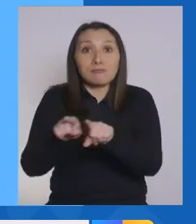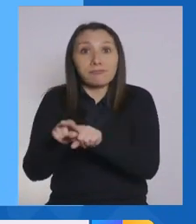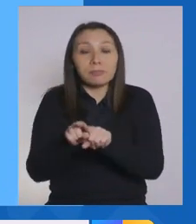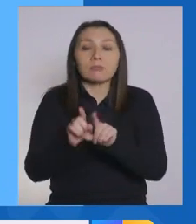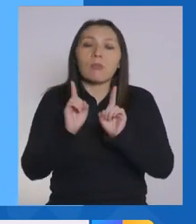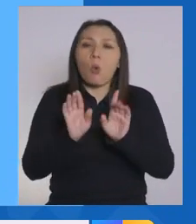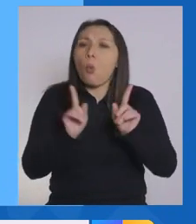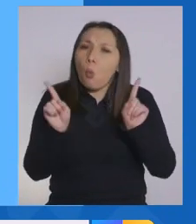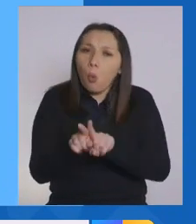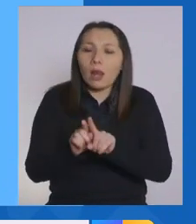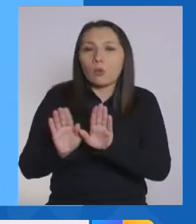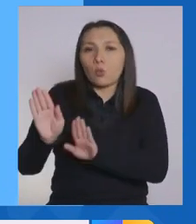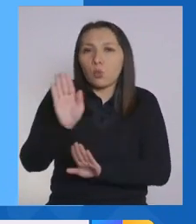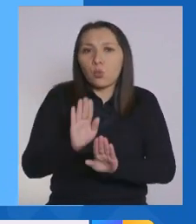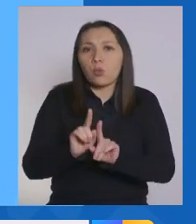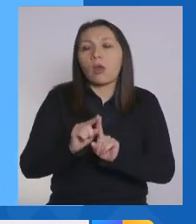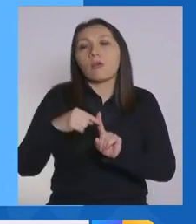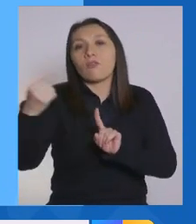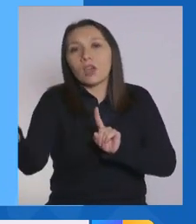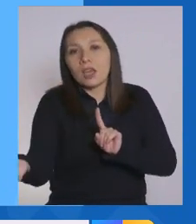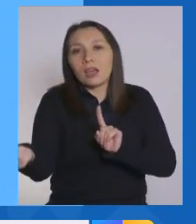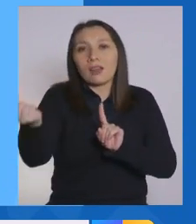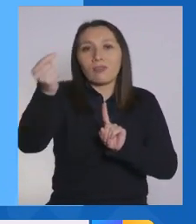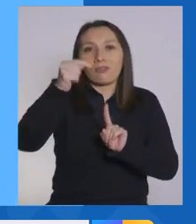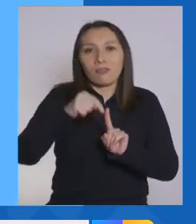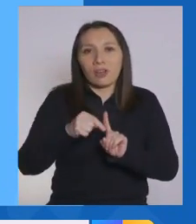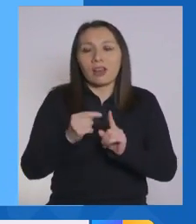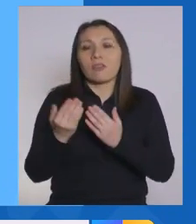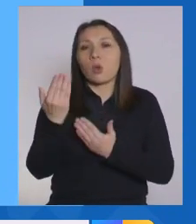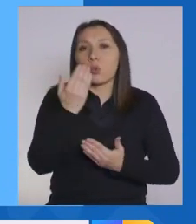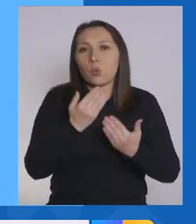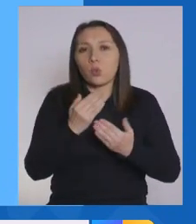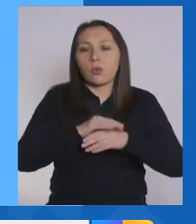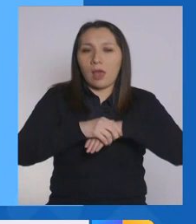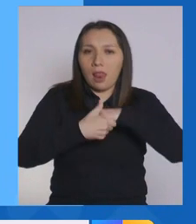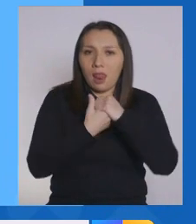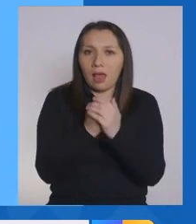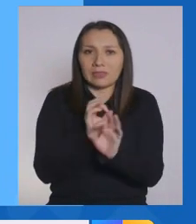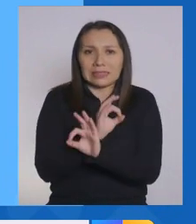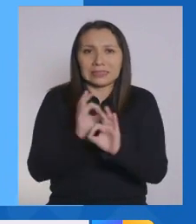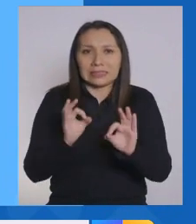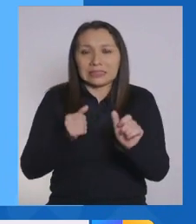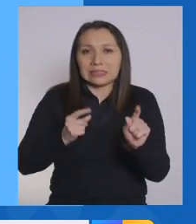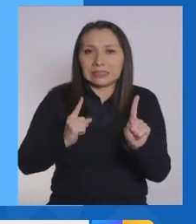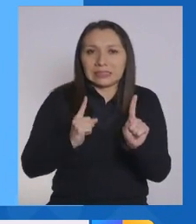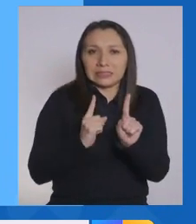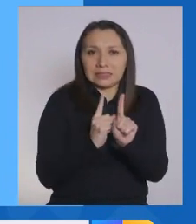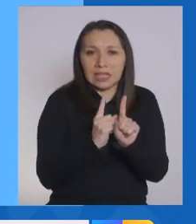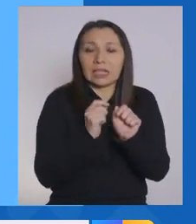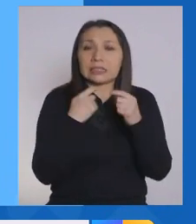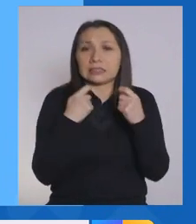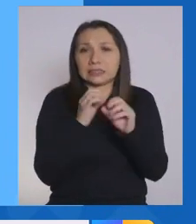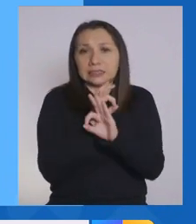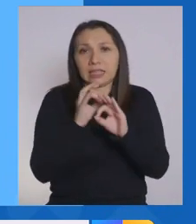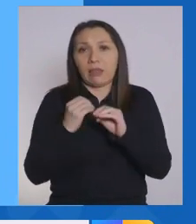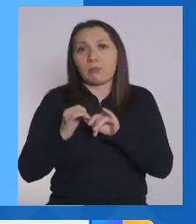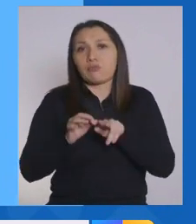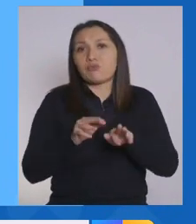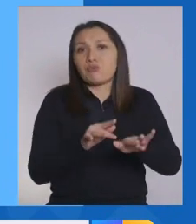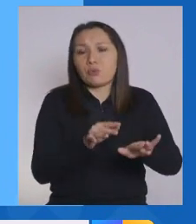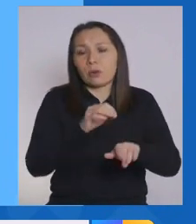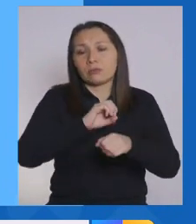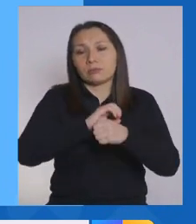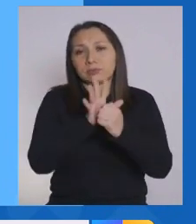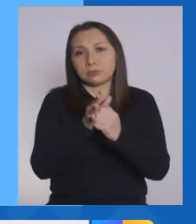medidas previas y posteriores de limpiarse las manos y no acercarse para poder evitar cualquier